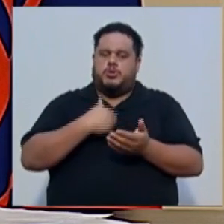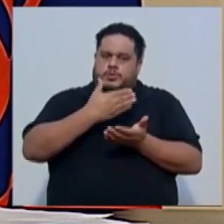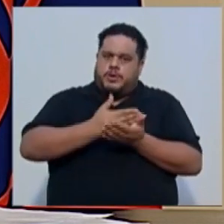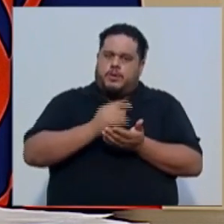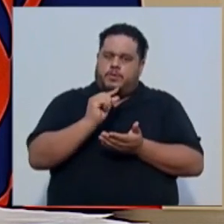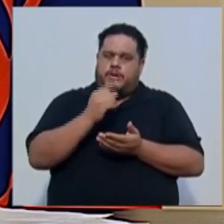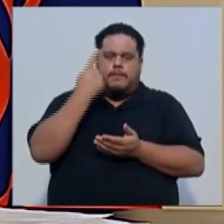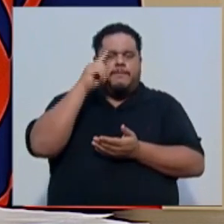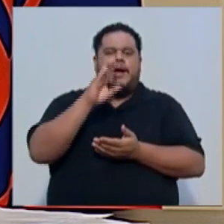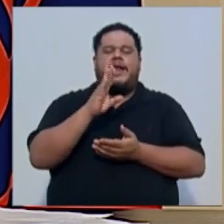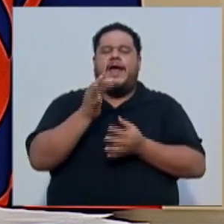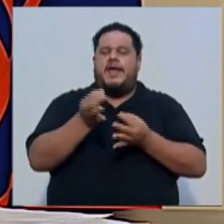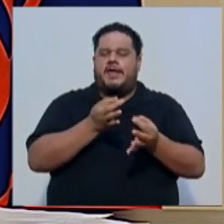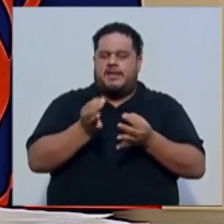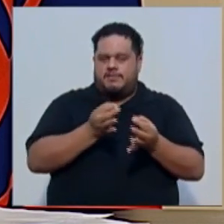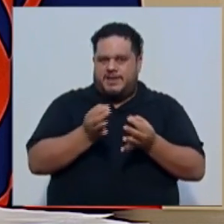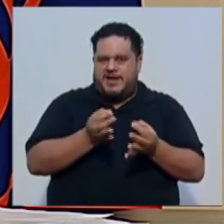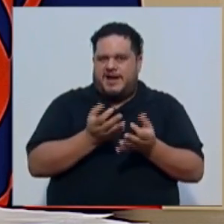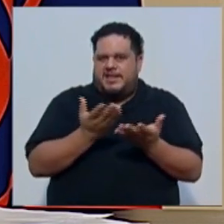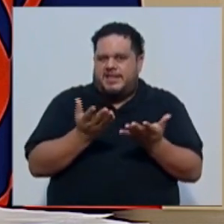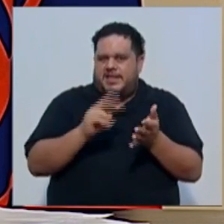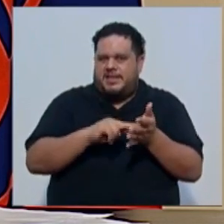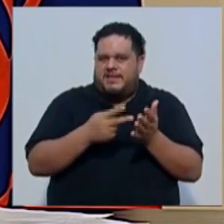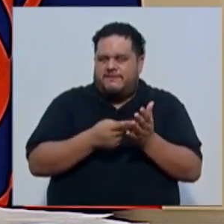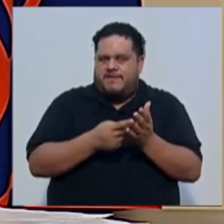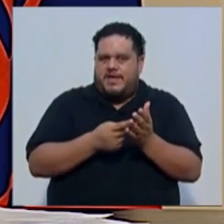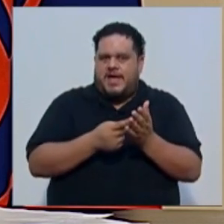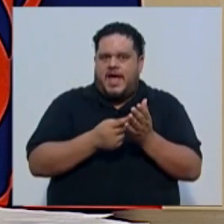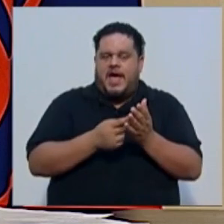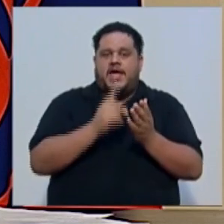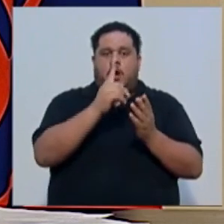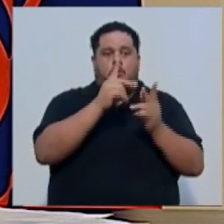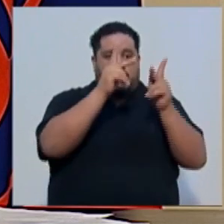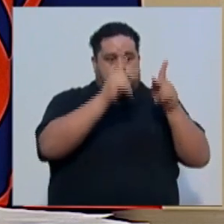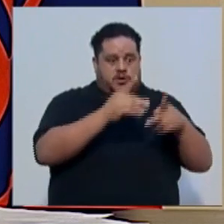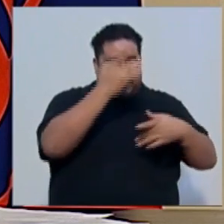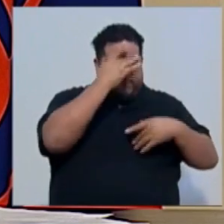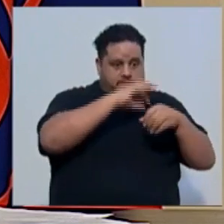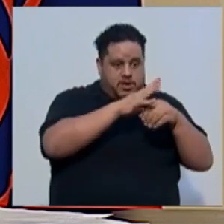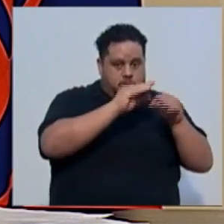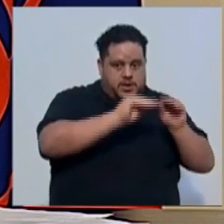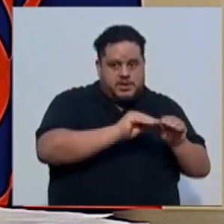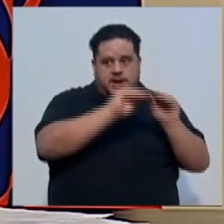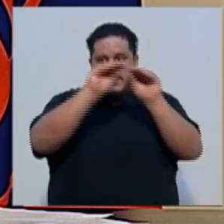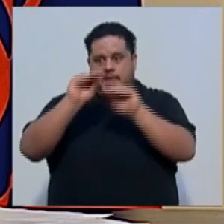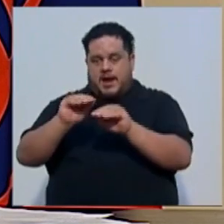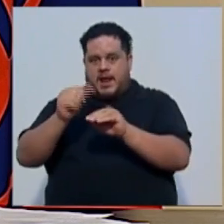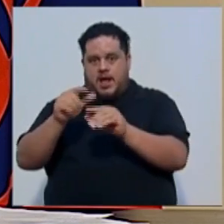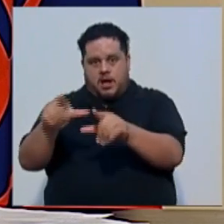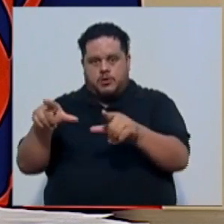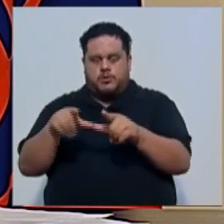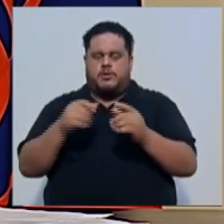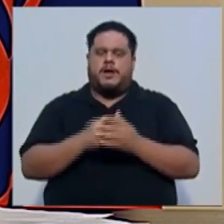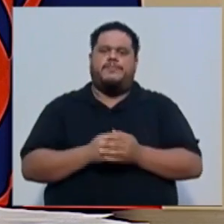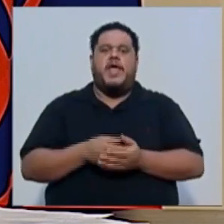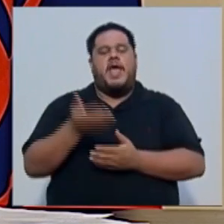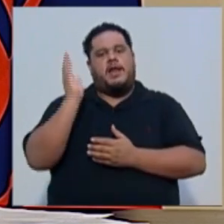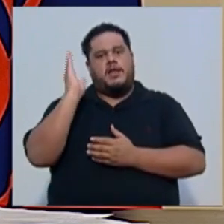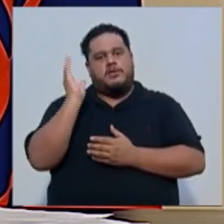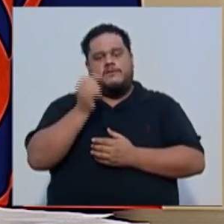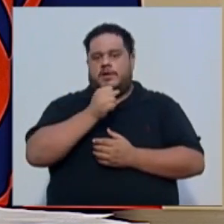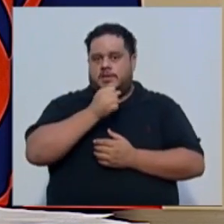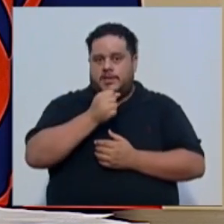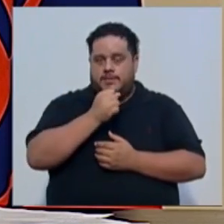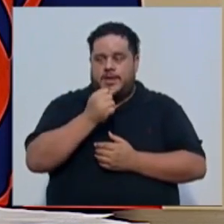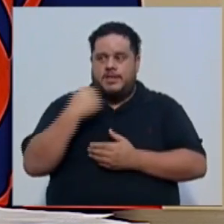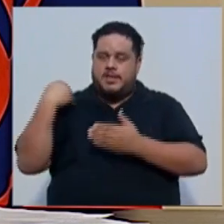explicarles en qué consiste el trasladar a un paciente de un sitio a otro. En las conferencias de prensa que se han